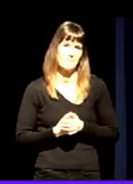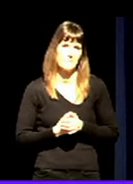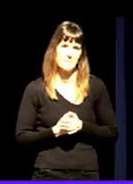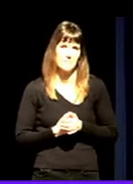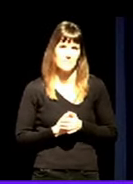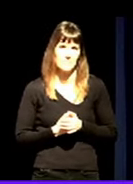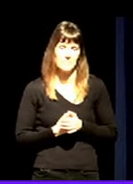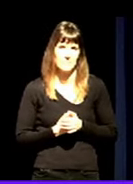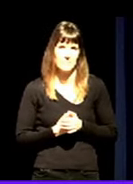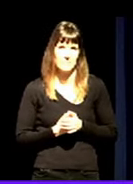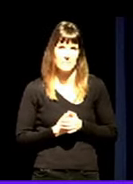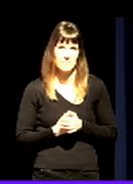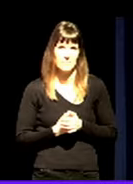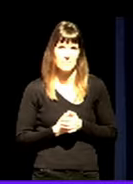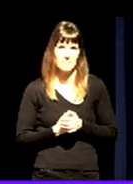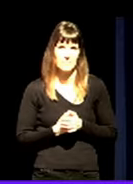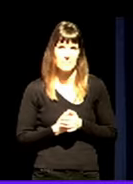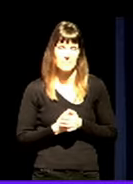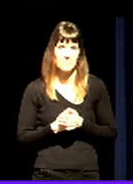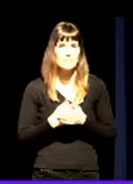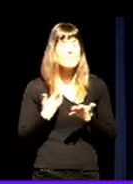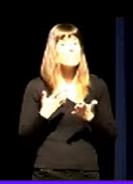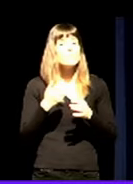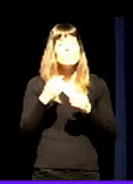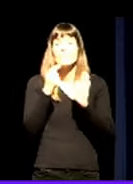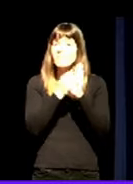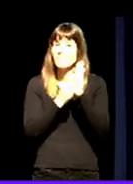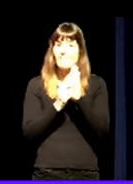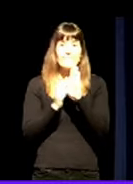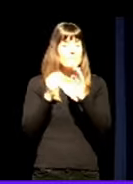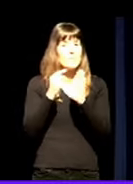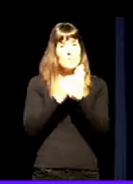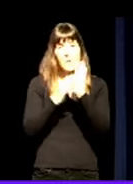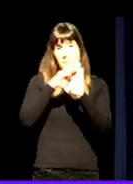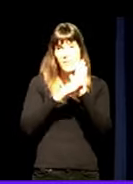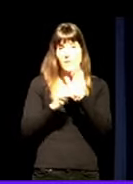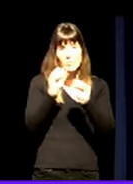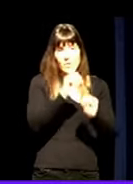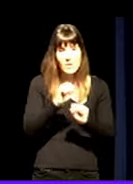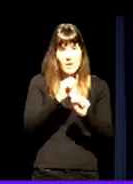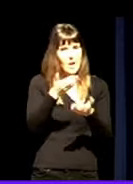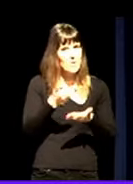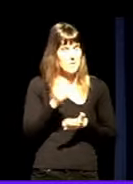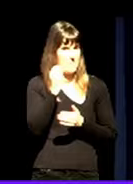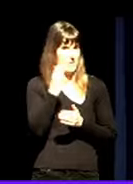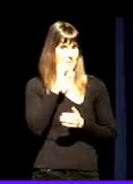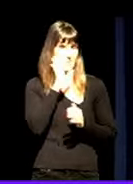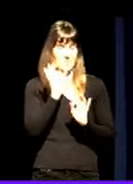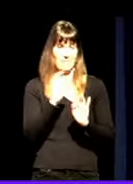Hoiek izango dira, babesan lagai, potentenak, lagunduko digutenak izugarren,